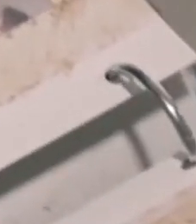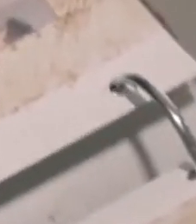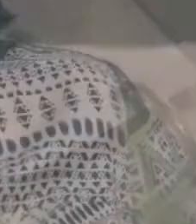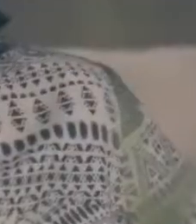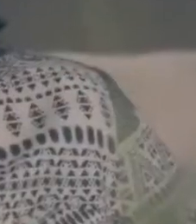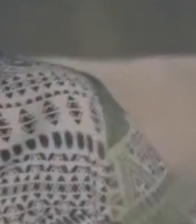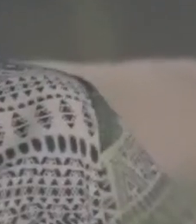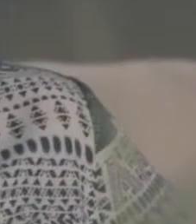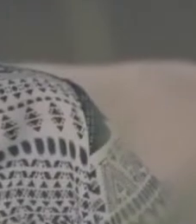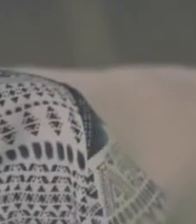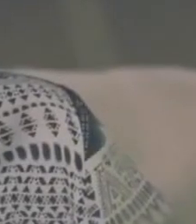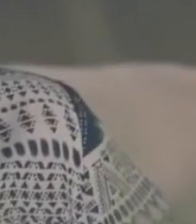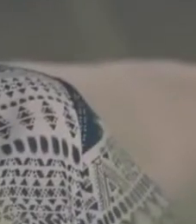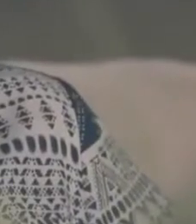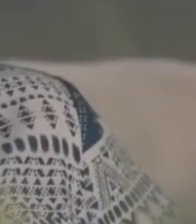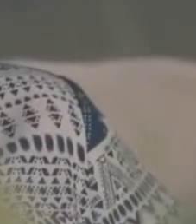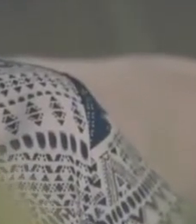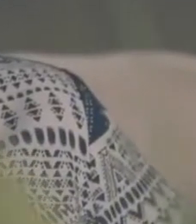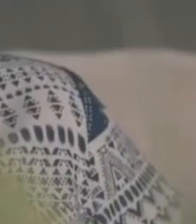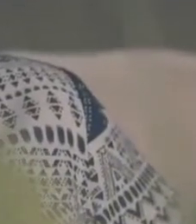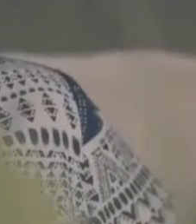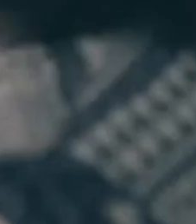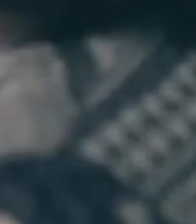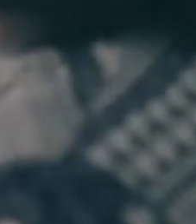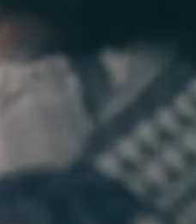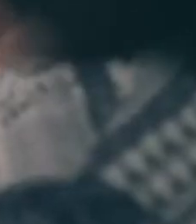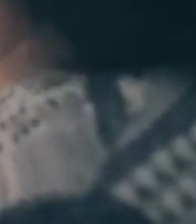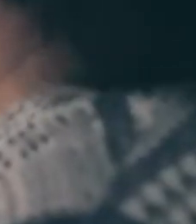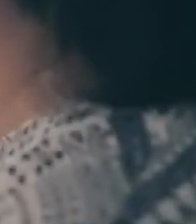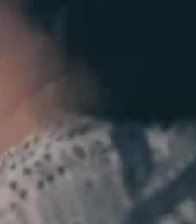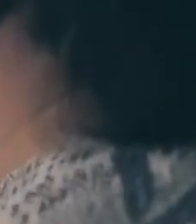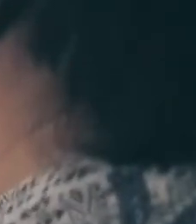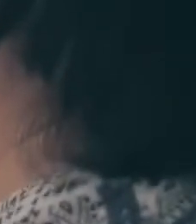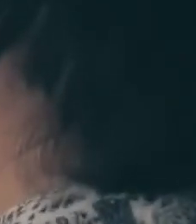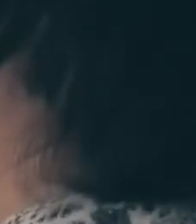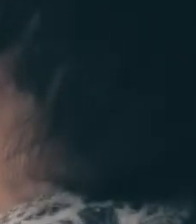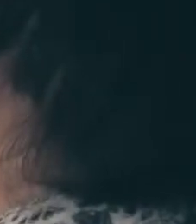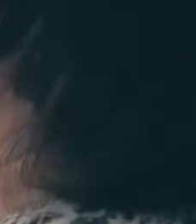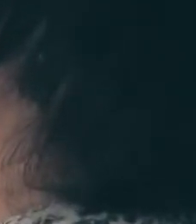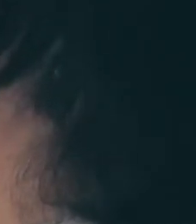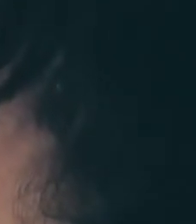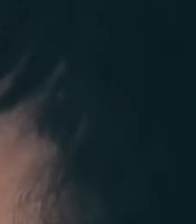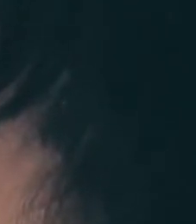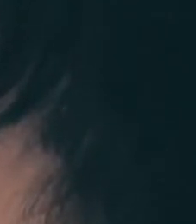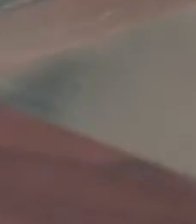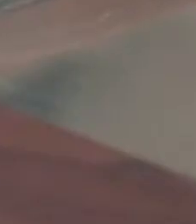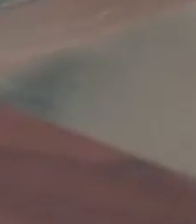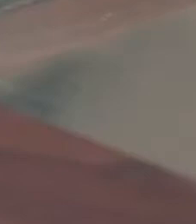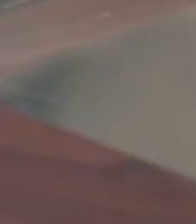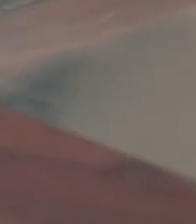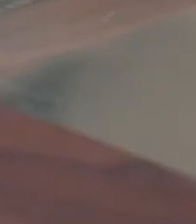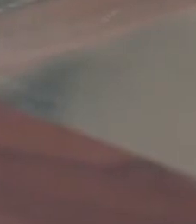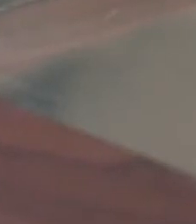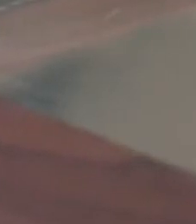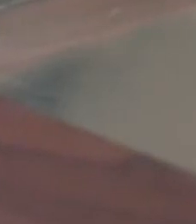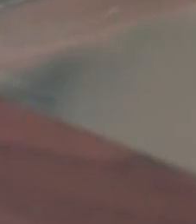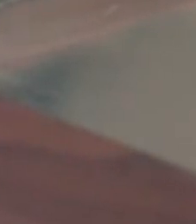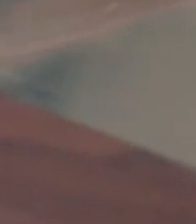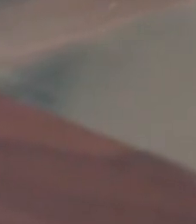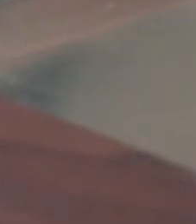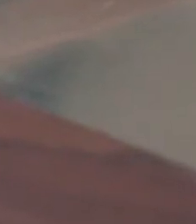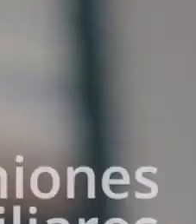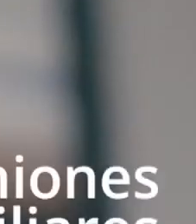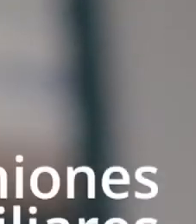sorprenderla. Porque ella se lo merece todo, ¿verdad? Por eso este año dale el mejor regalo, cuidar su salud.